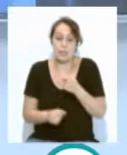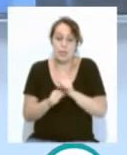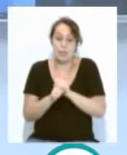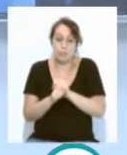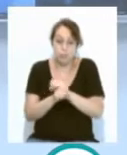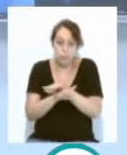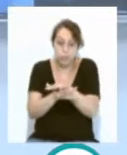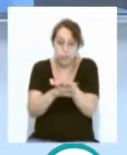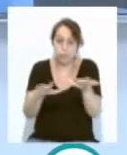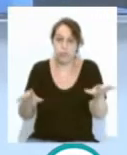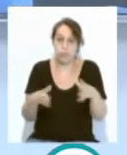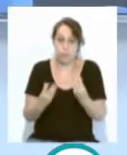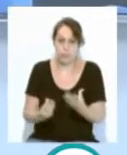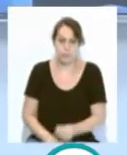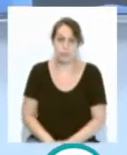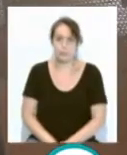los brotes.